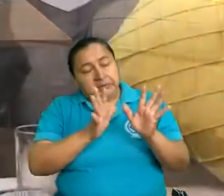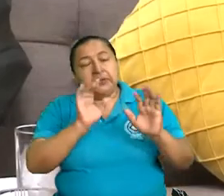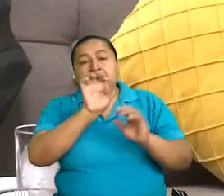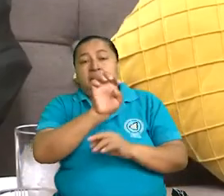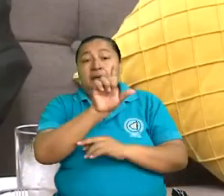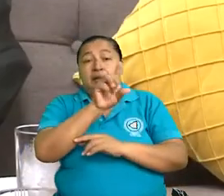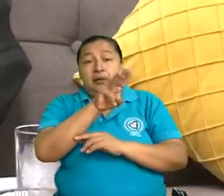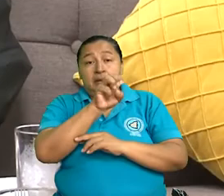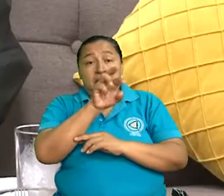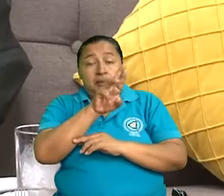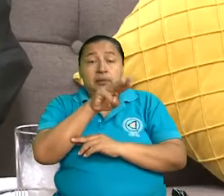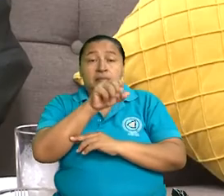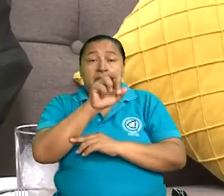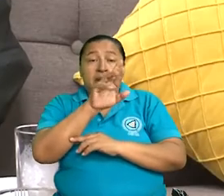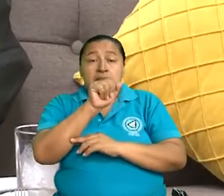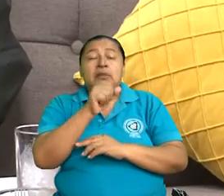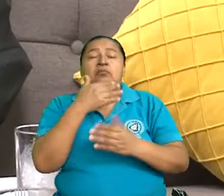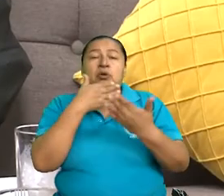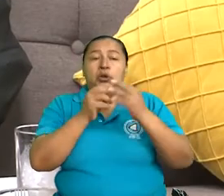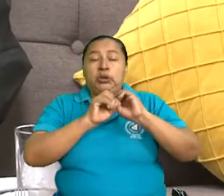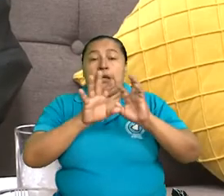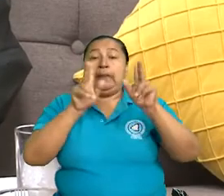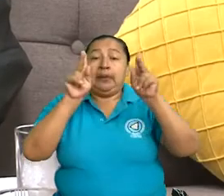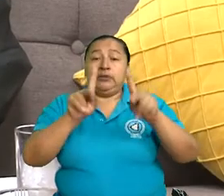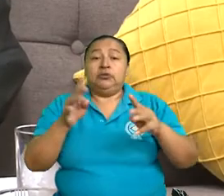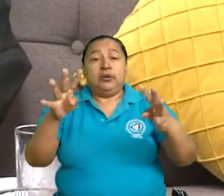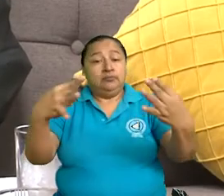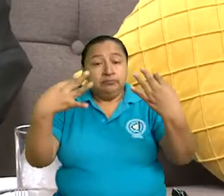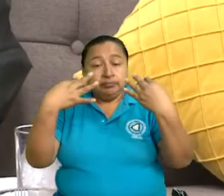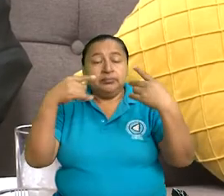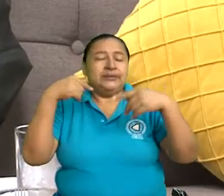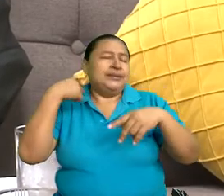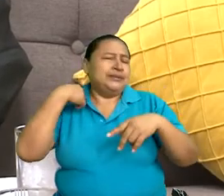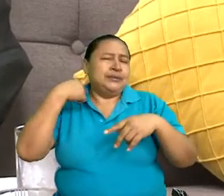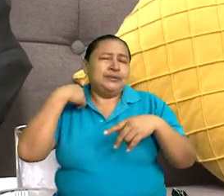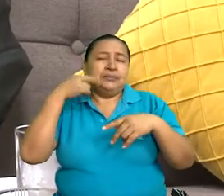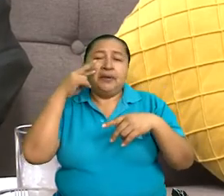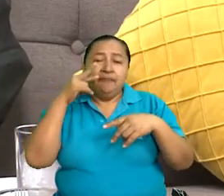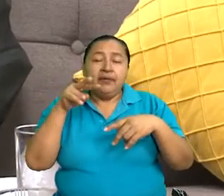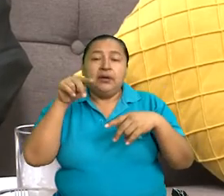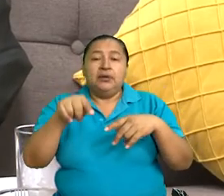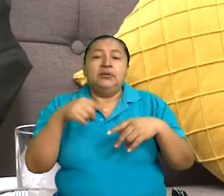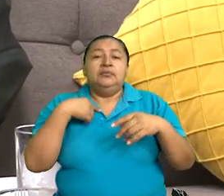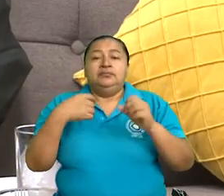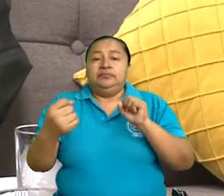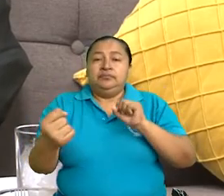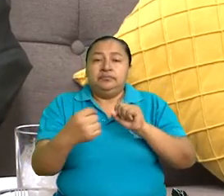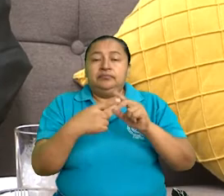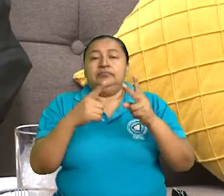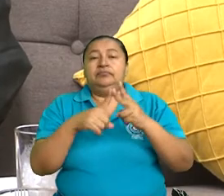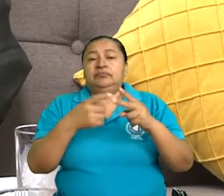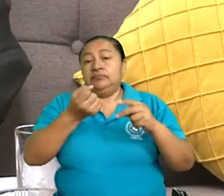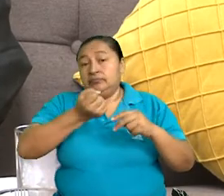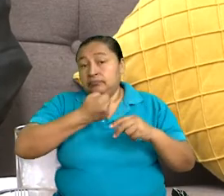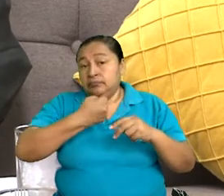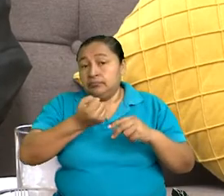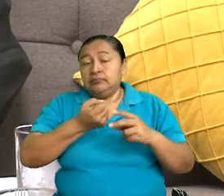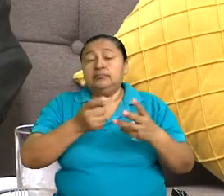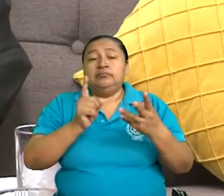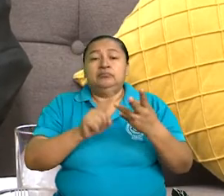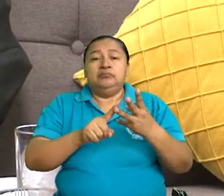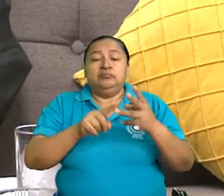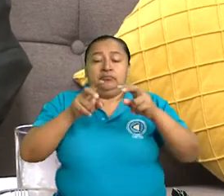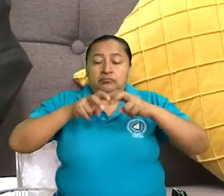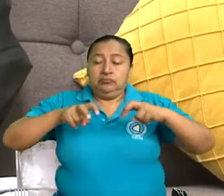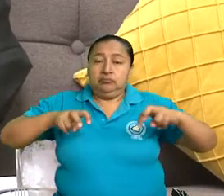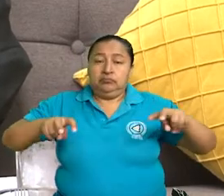a la televidencia, que está pendiente siempre de los mensajes, las noticias, las